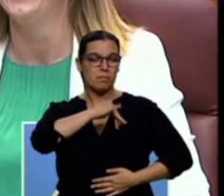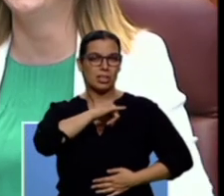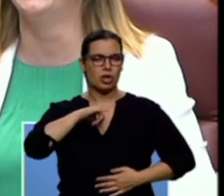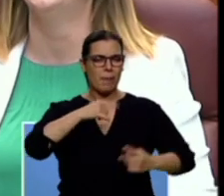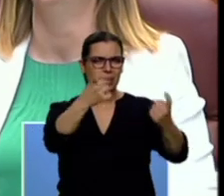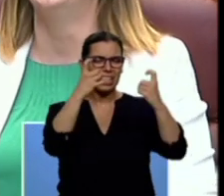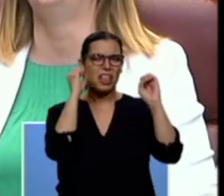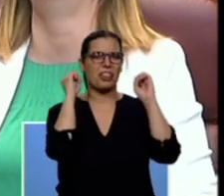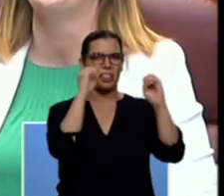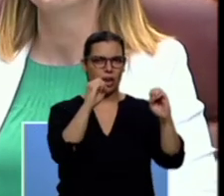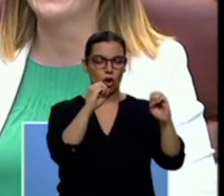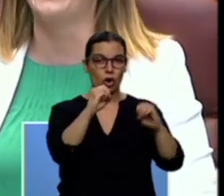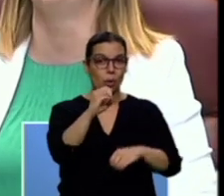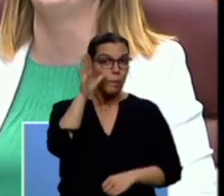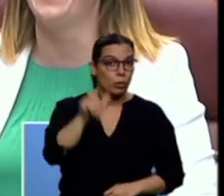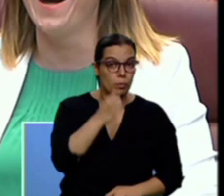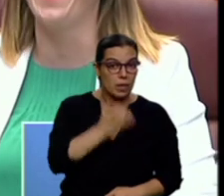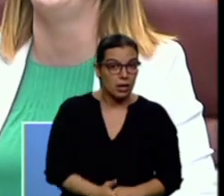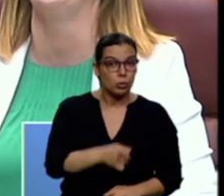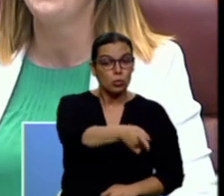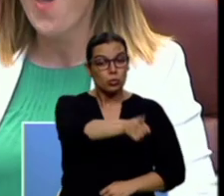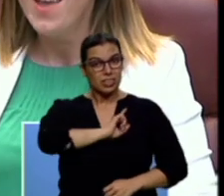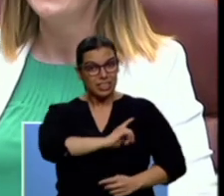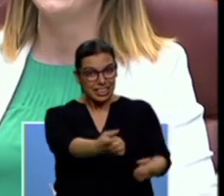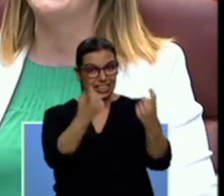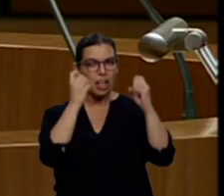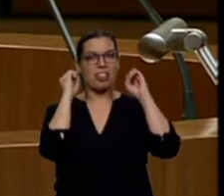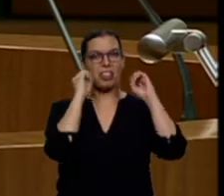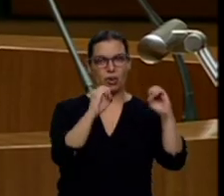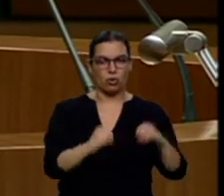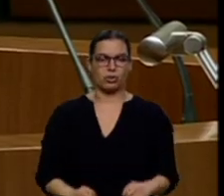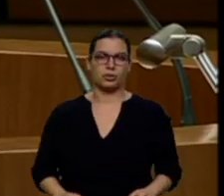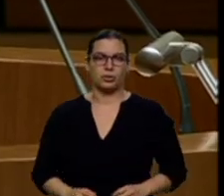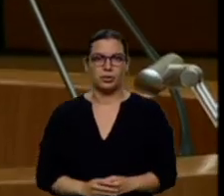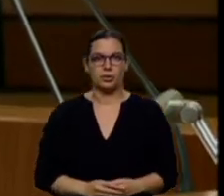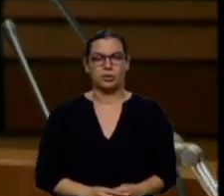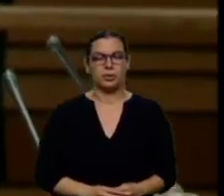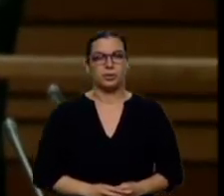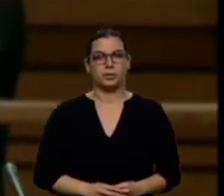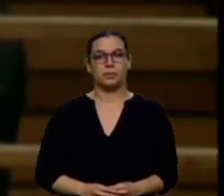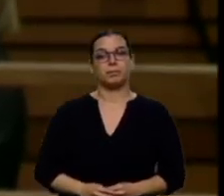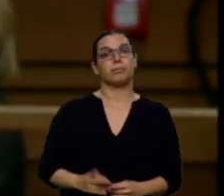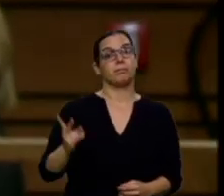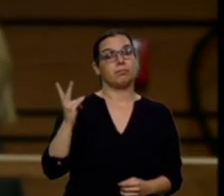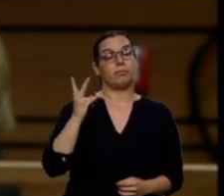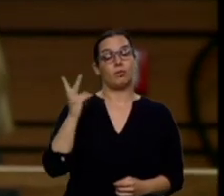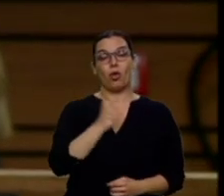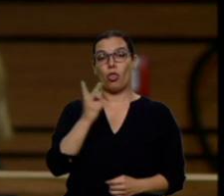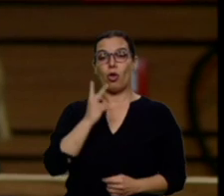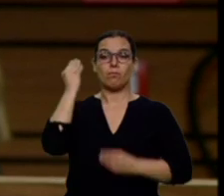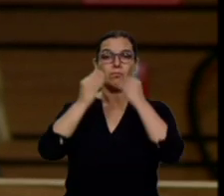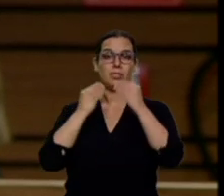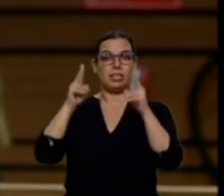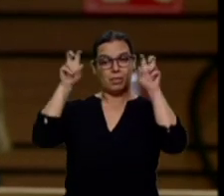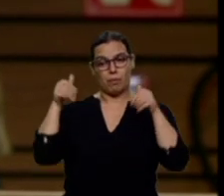Ha oído bien. Usted a mí no me da ninguna lección. Ambos terminan mirando al futuro. Mañueco a la legislatura que empieza.